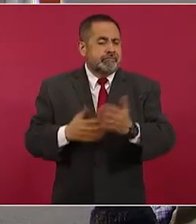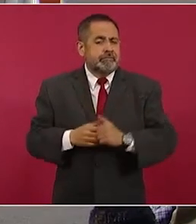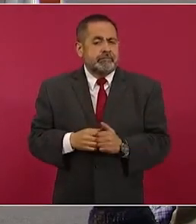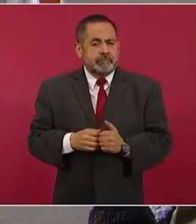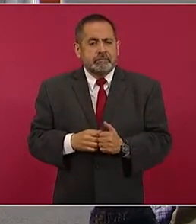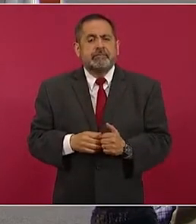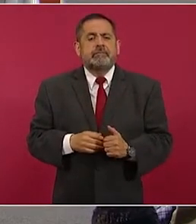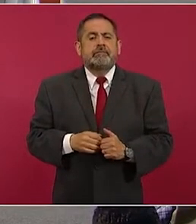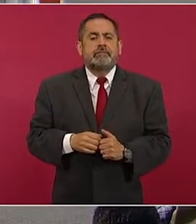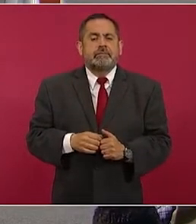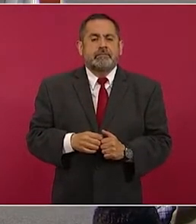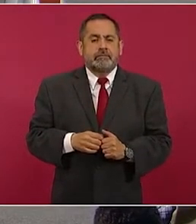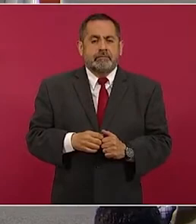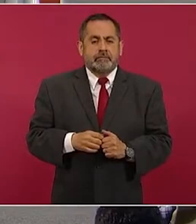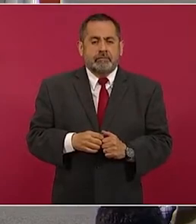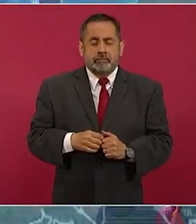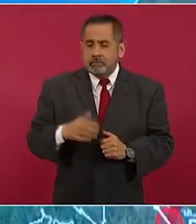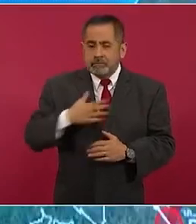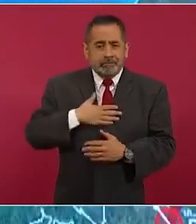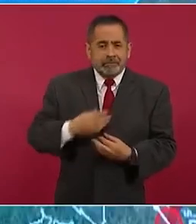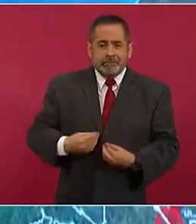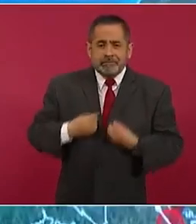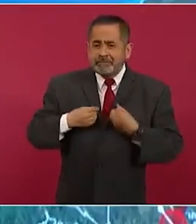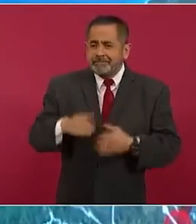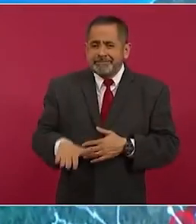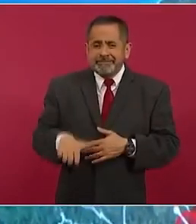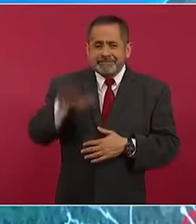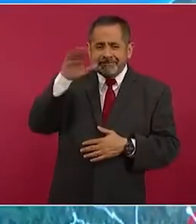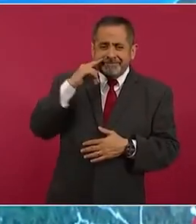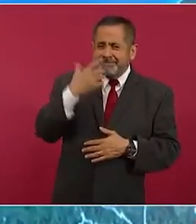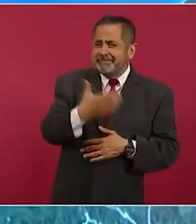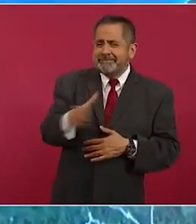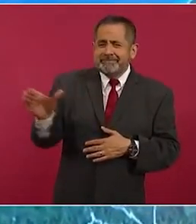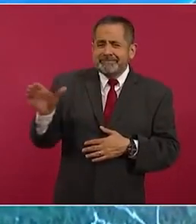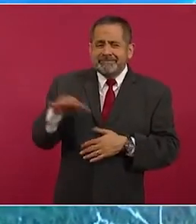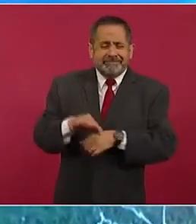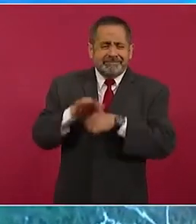Nosotros nos creamos vivimos en el campo,